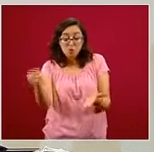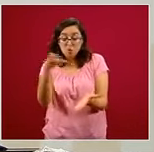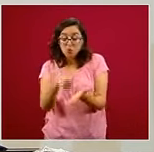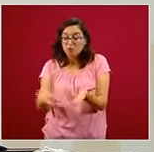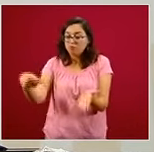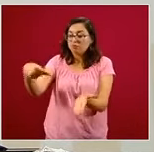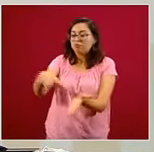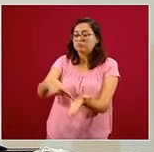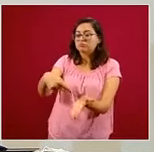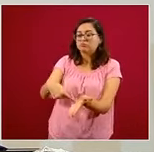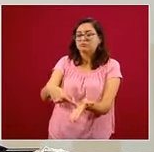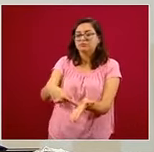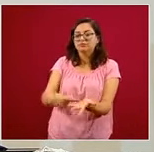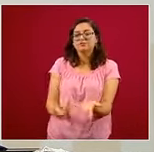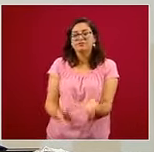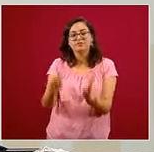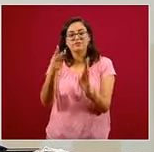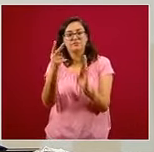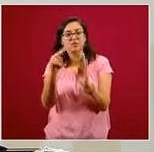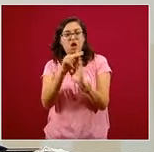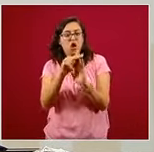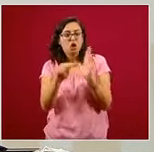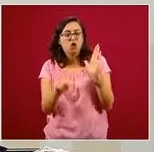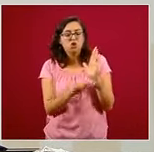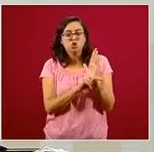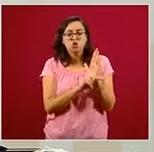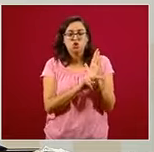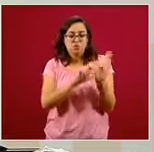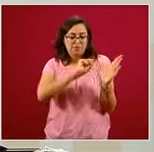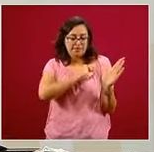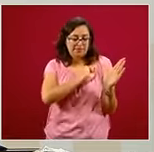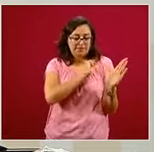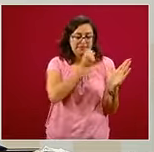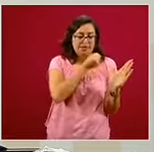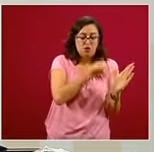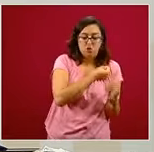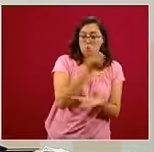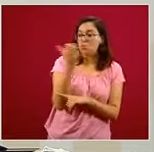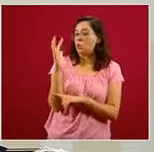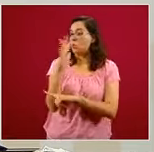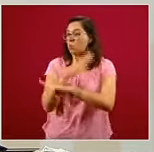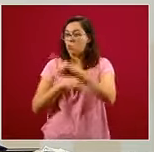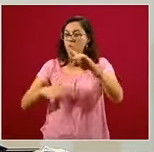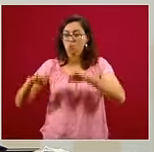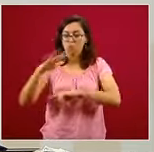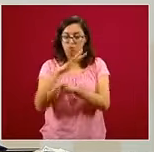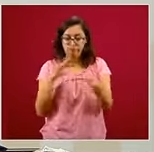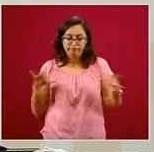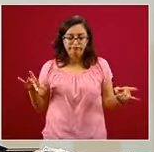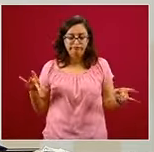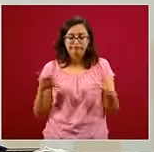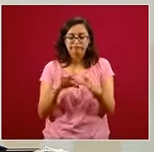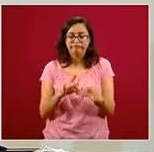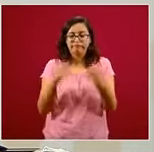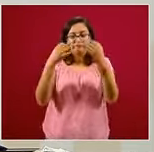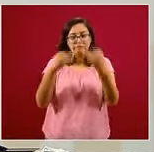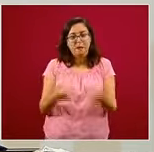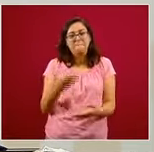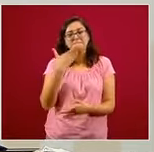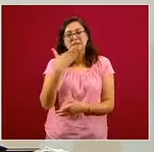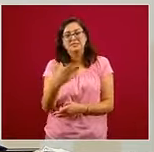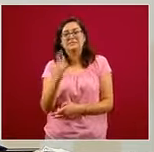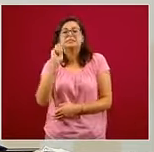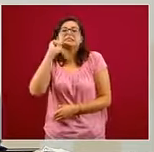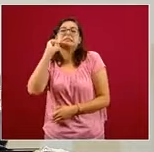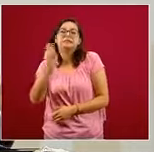normas de carácter tanto de salud como de medio ambiente. En otras palabras, que en vez